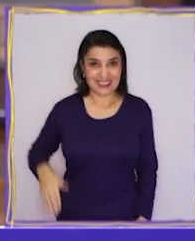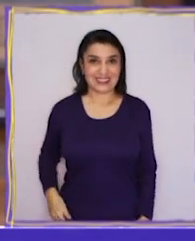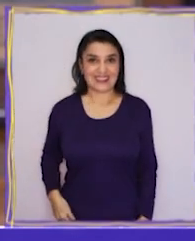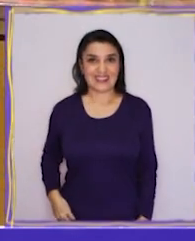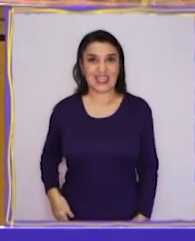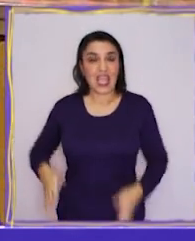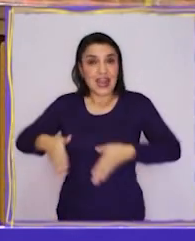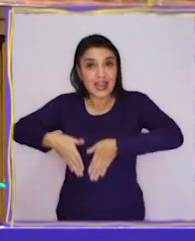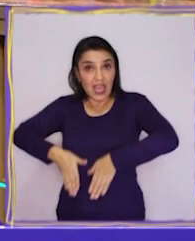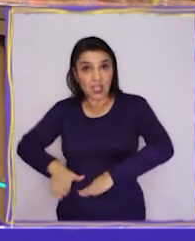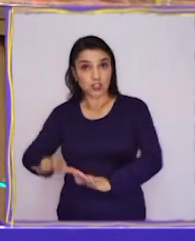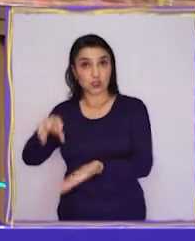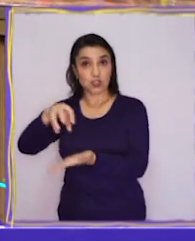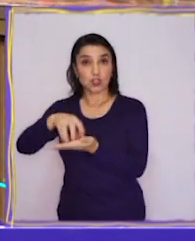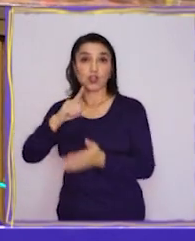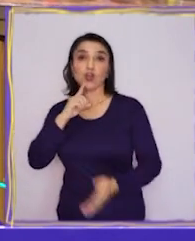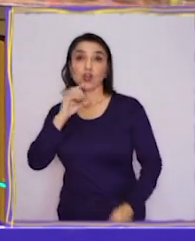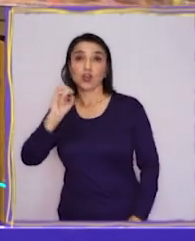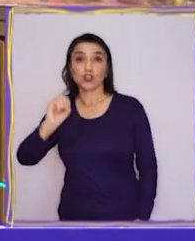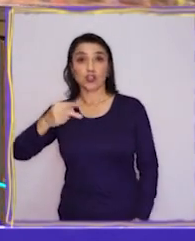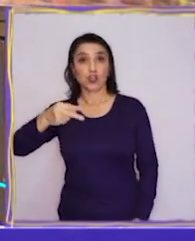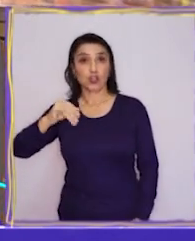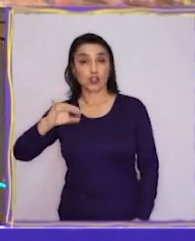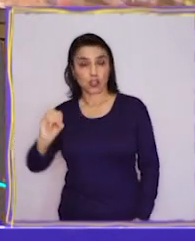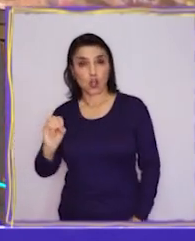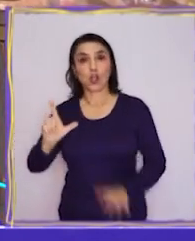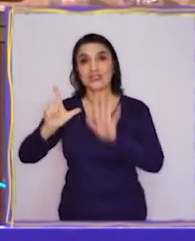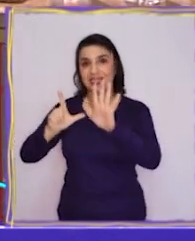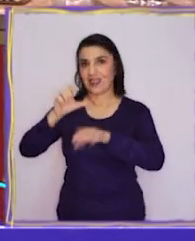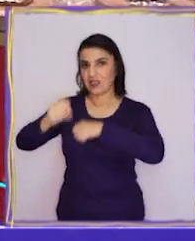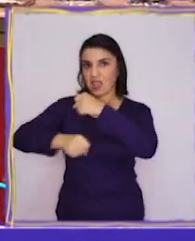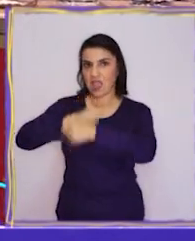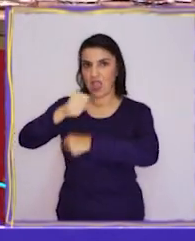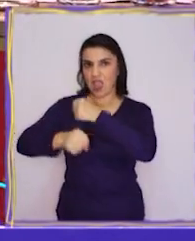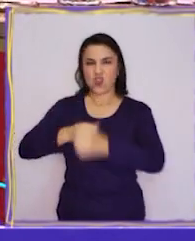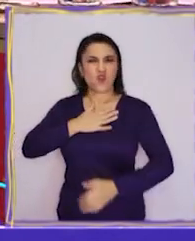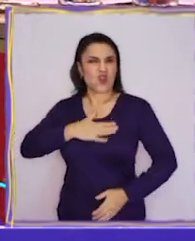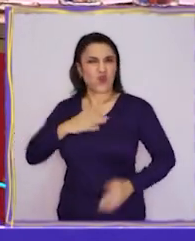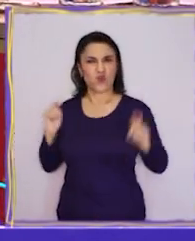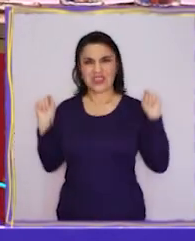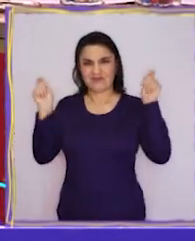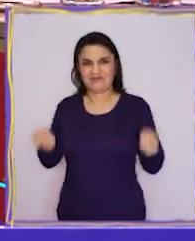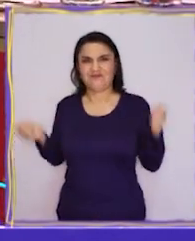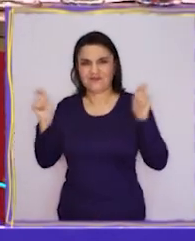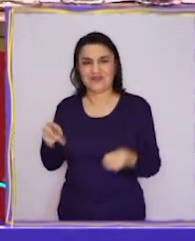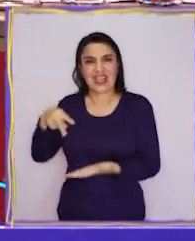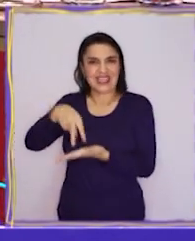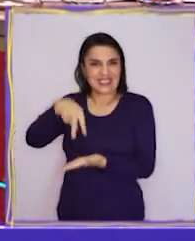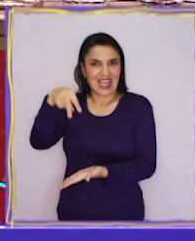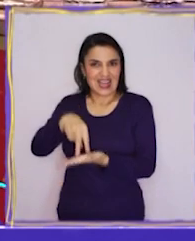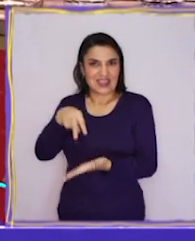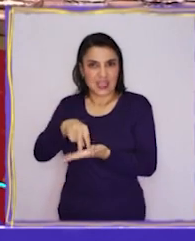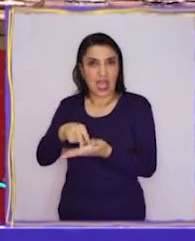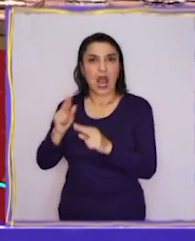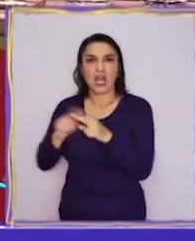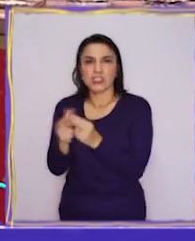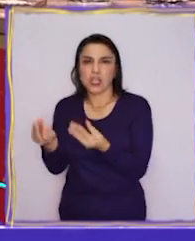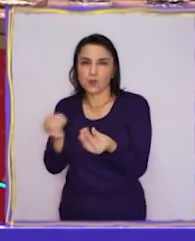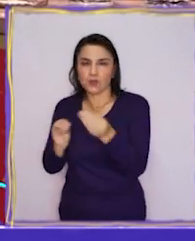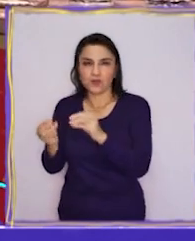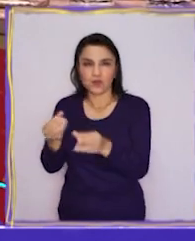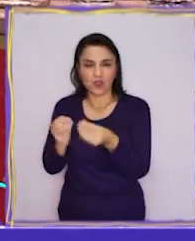Nació en Tokio. Tiene siete años y le encanta saltar la cuerda y hacer